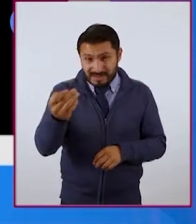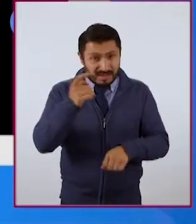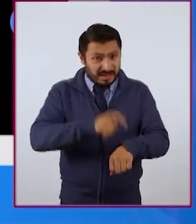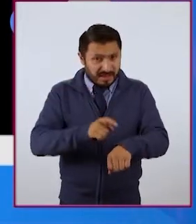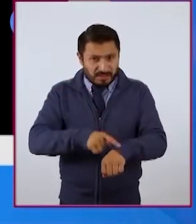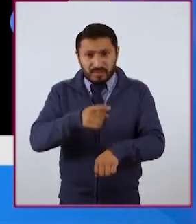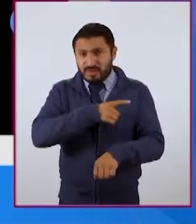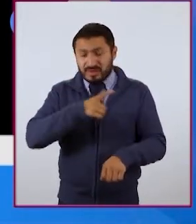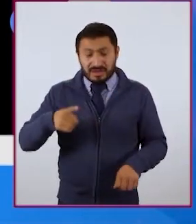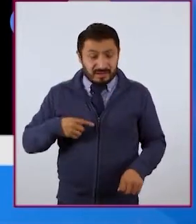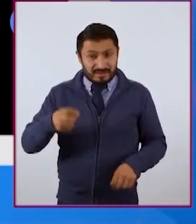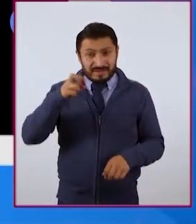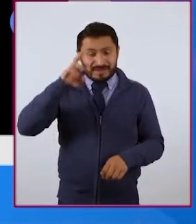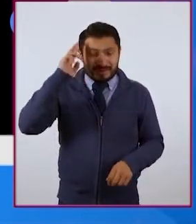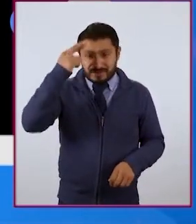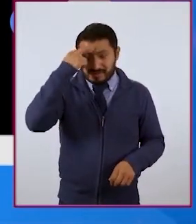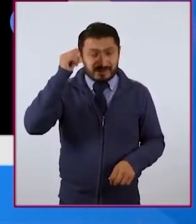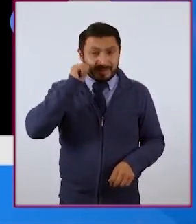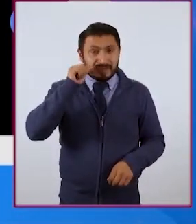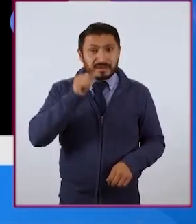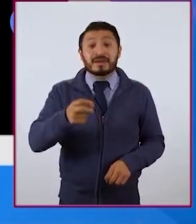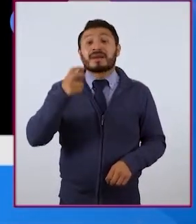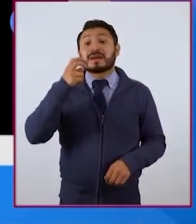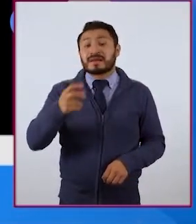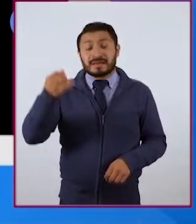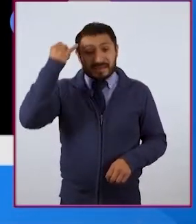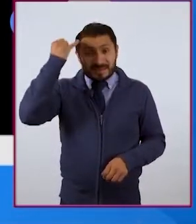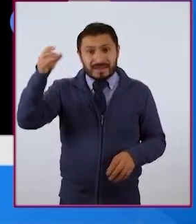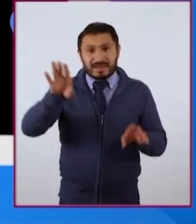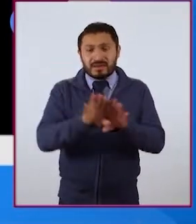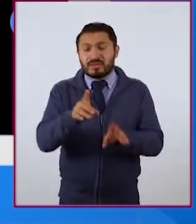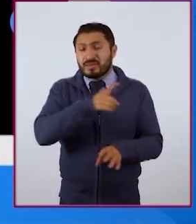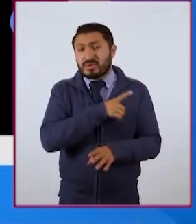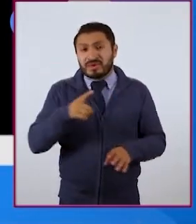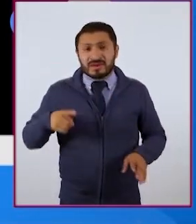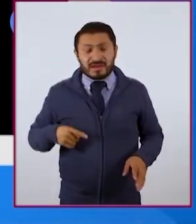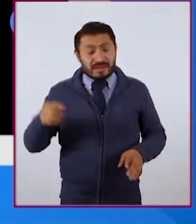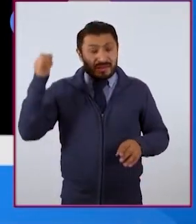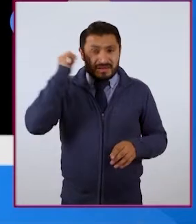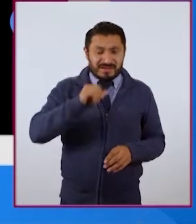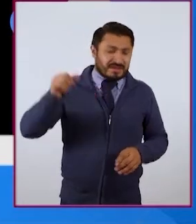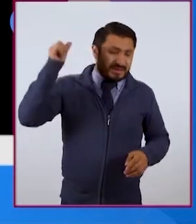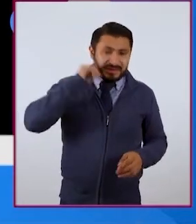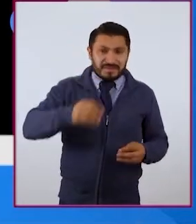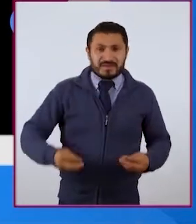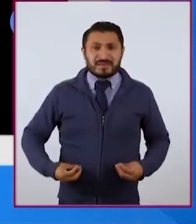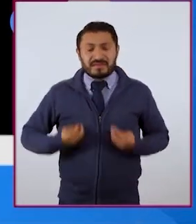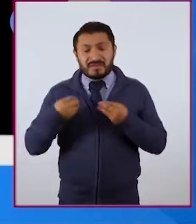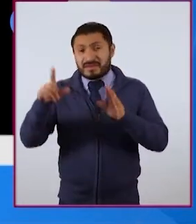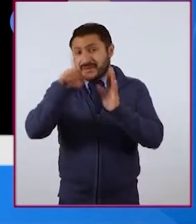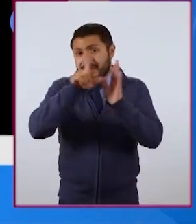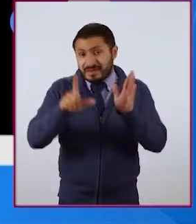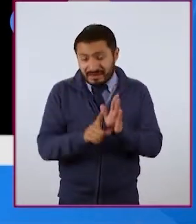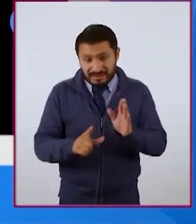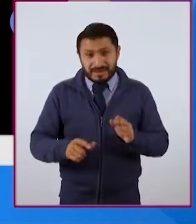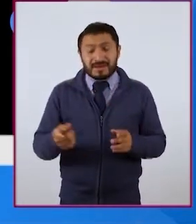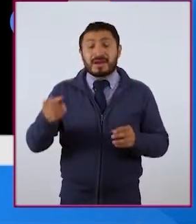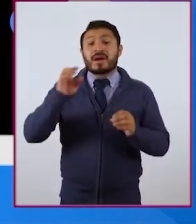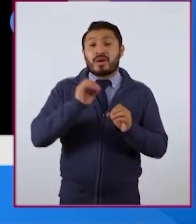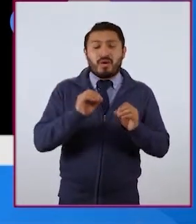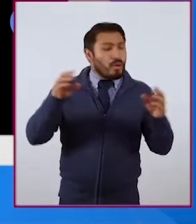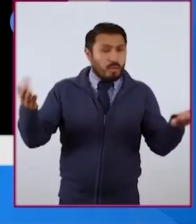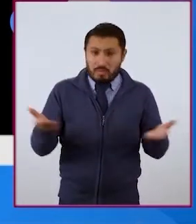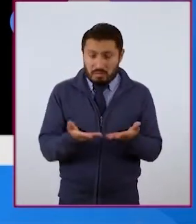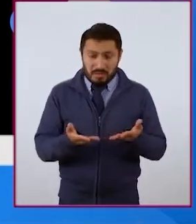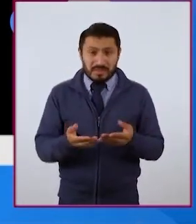presente. O sea, este pensamiento y esta reflexión debe ser transversal a nuestra vida, tanto online como offline. Cada vez